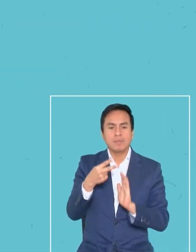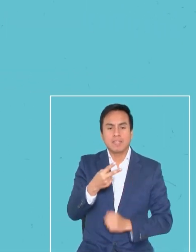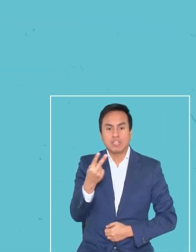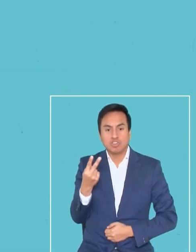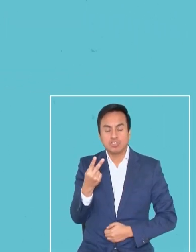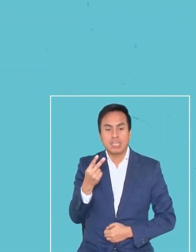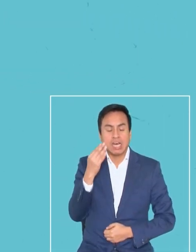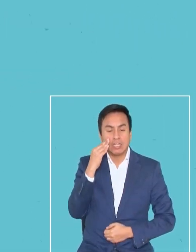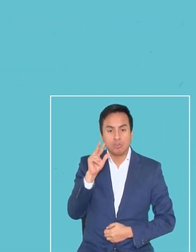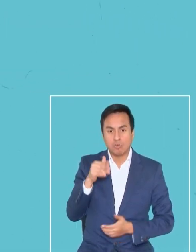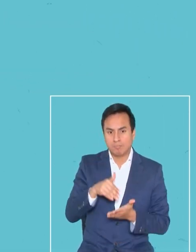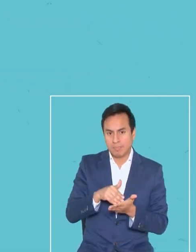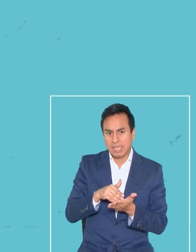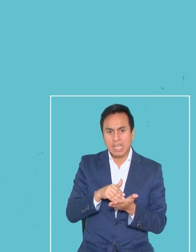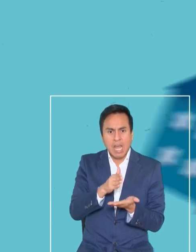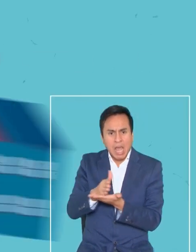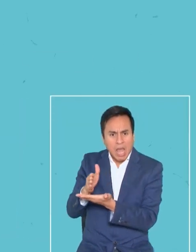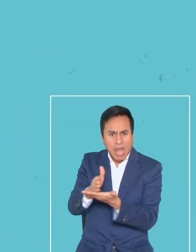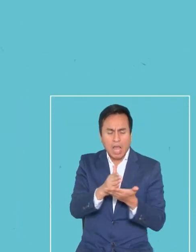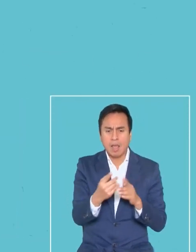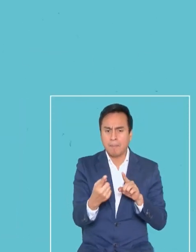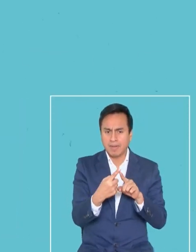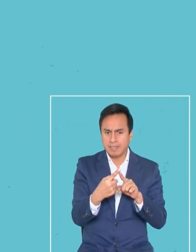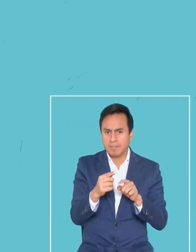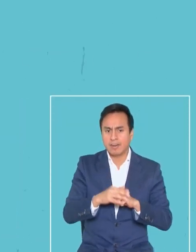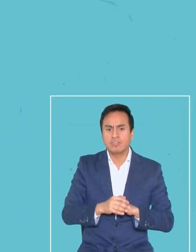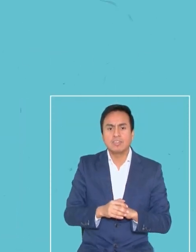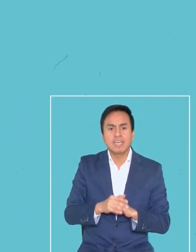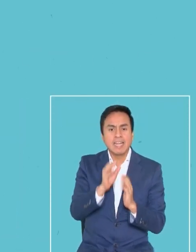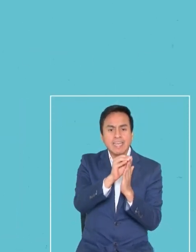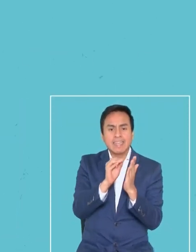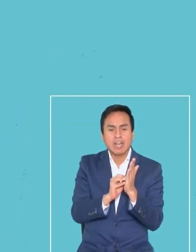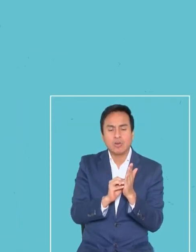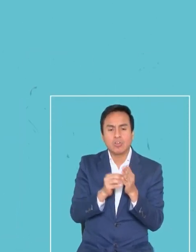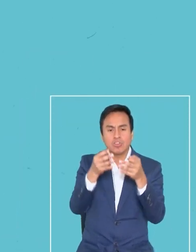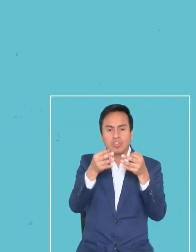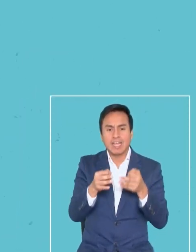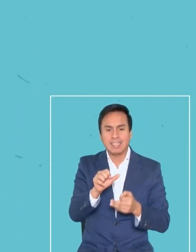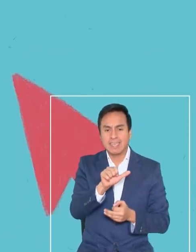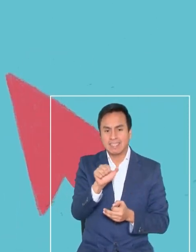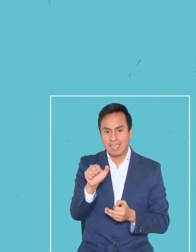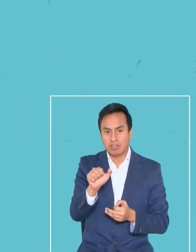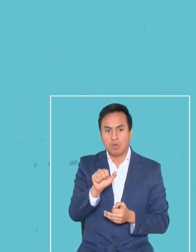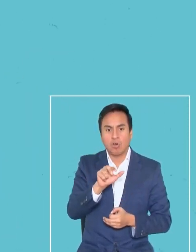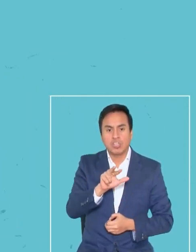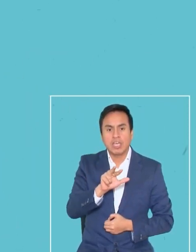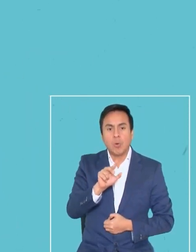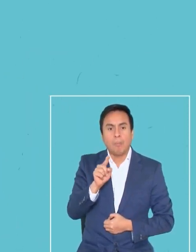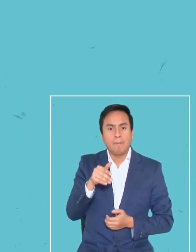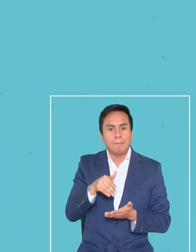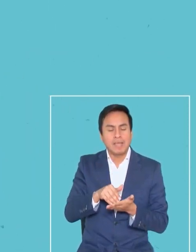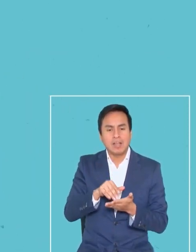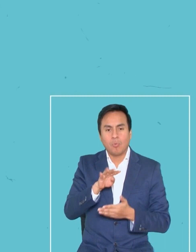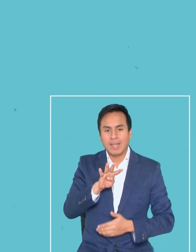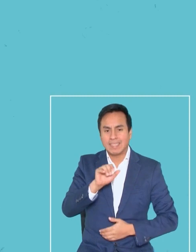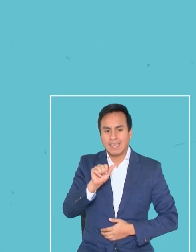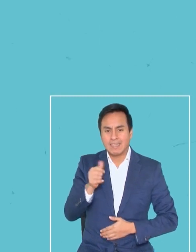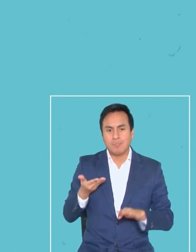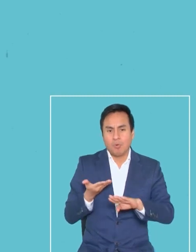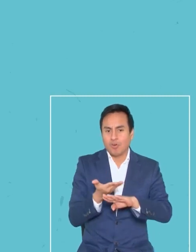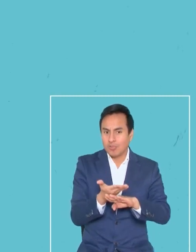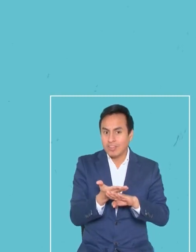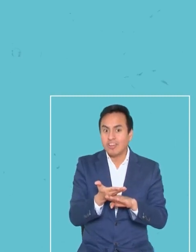En 2022 casi 8.000 establecimientos participaron y se registraron un total de 681